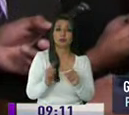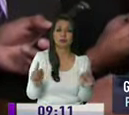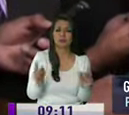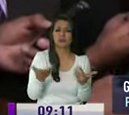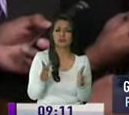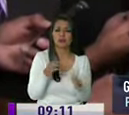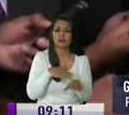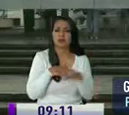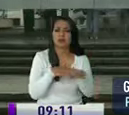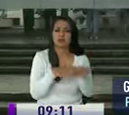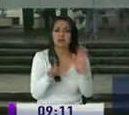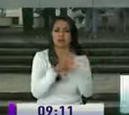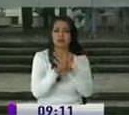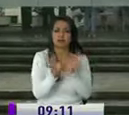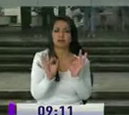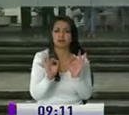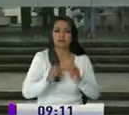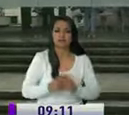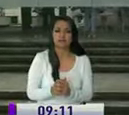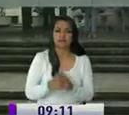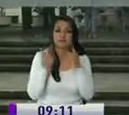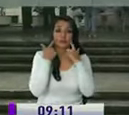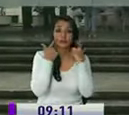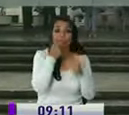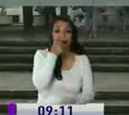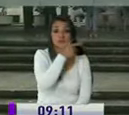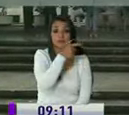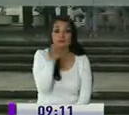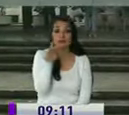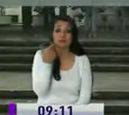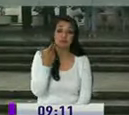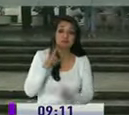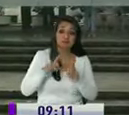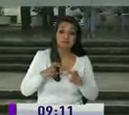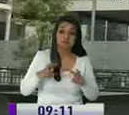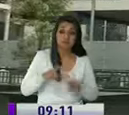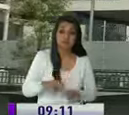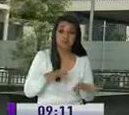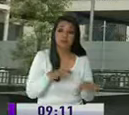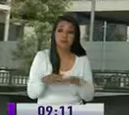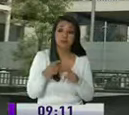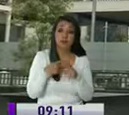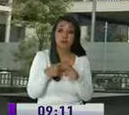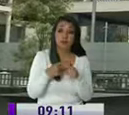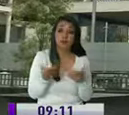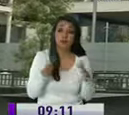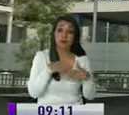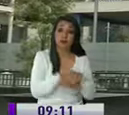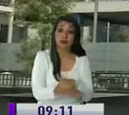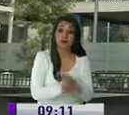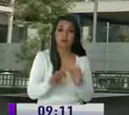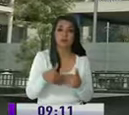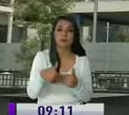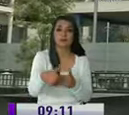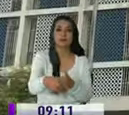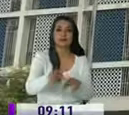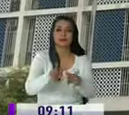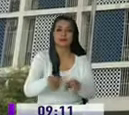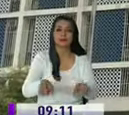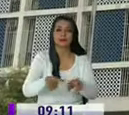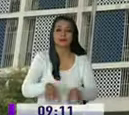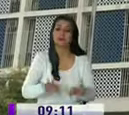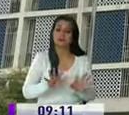fundamento jurídico adicional Potestad de la fiscalía será si el acto urgente va más allá o queda archivado Habrá que esperar